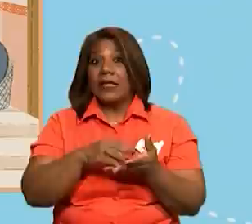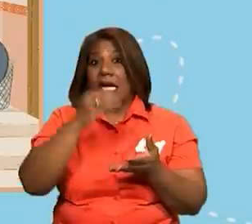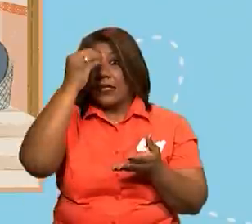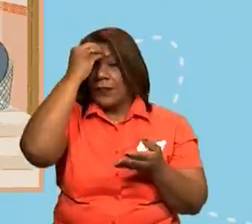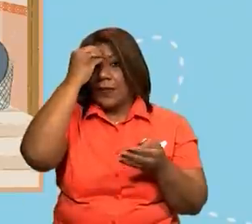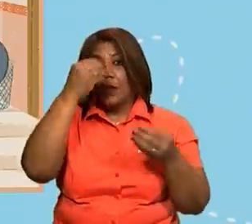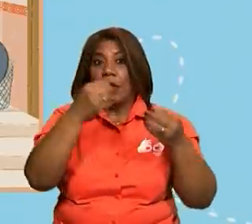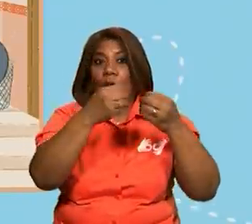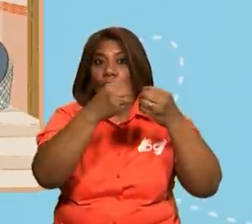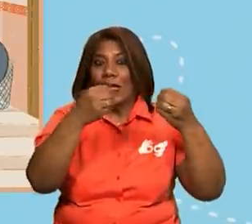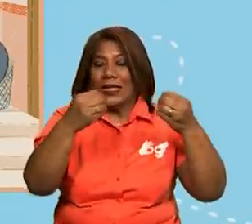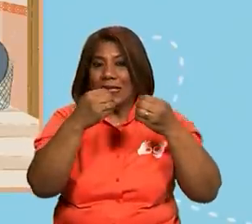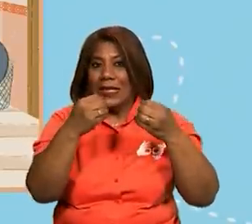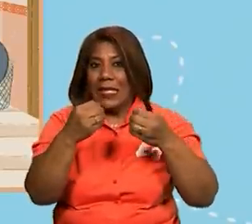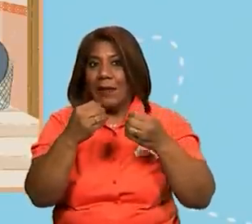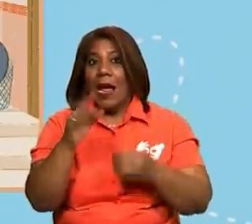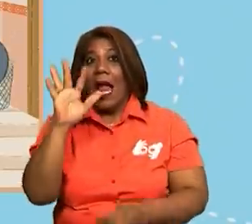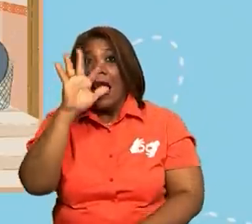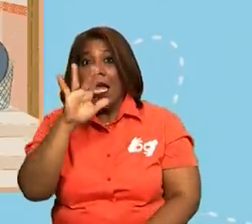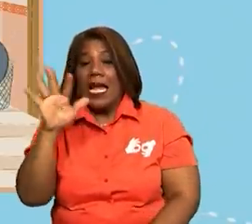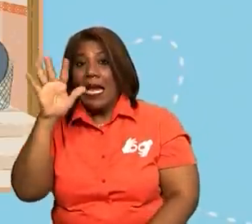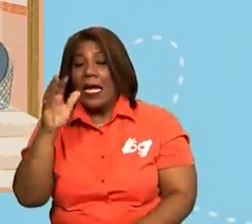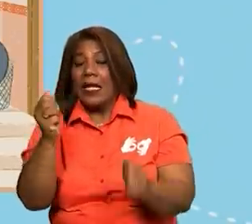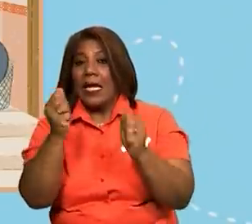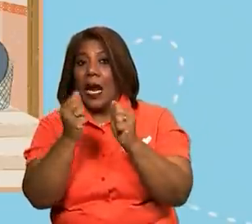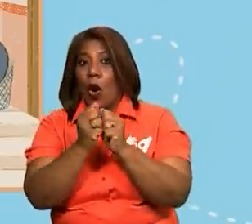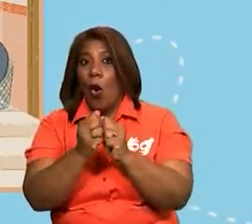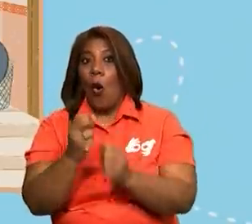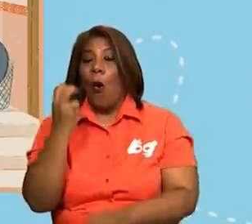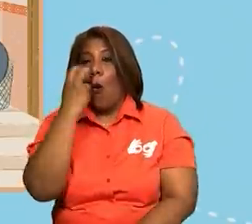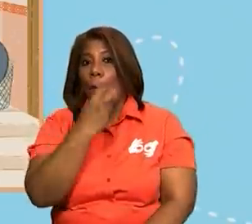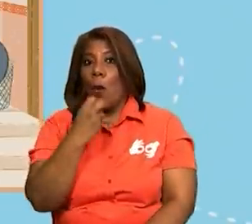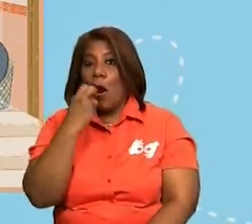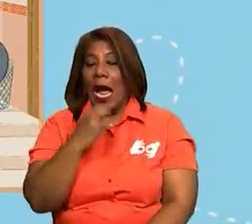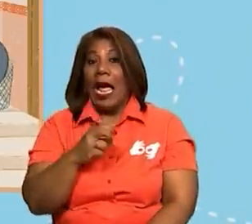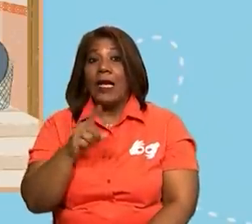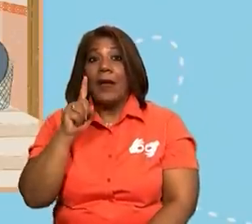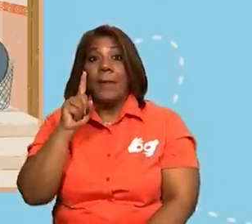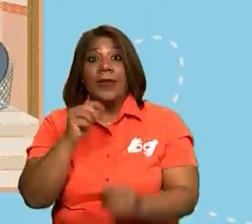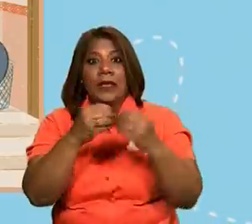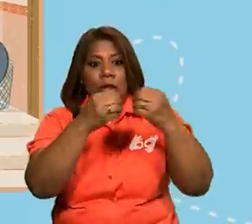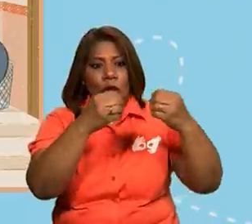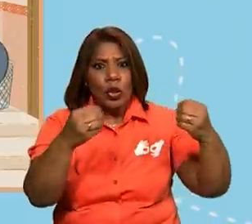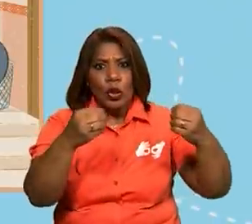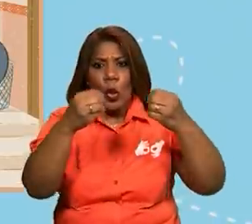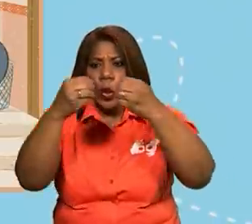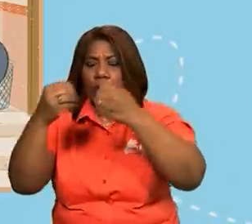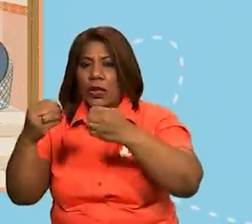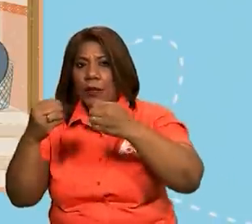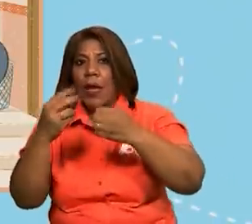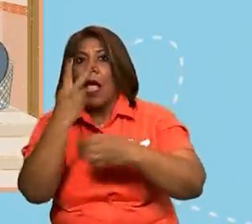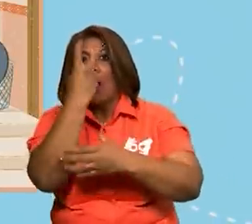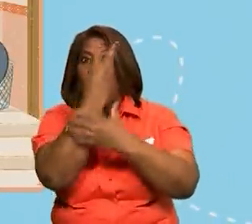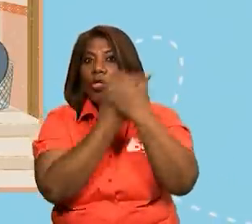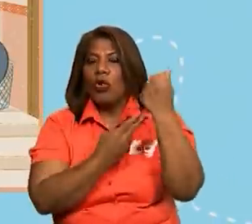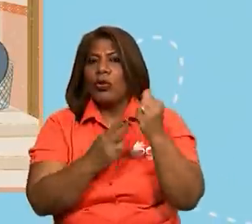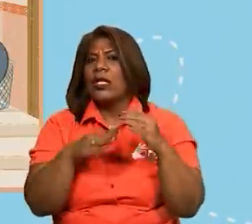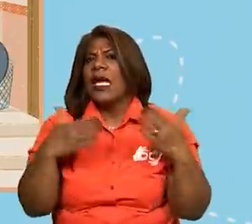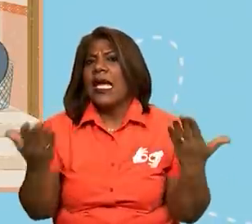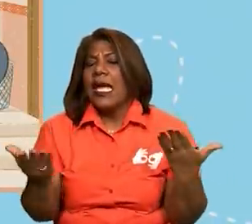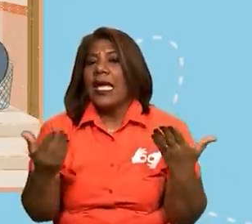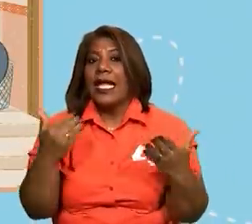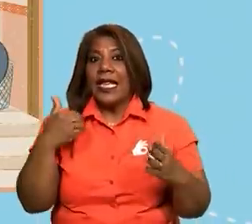que si juntas dos sílabas se forman palabras. Por ejemplo, luna o